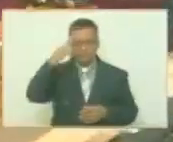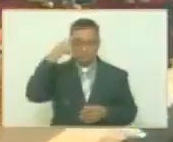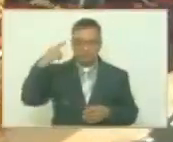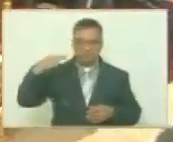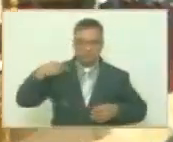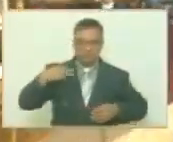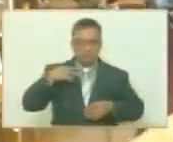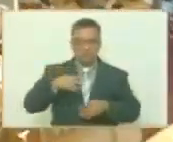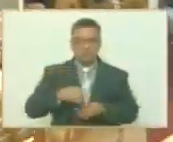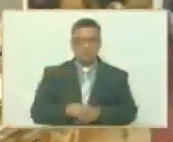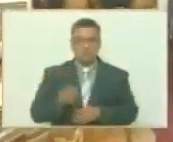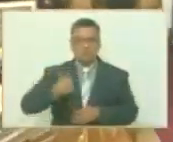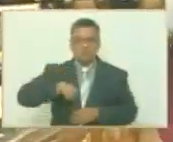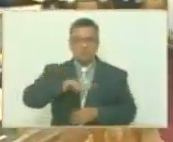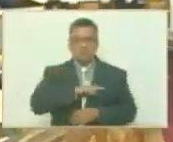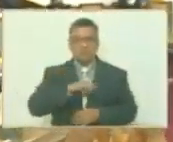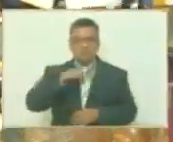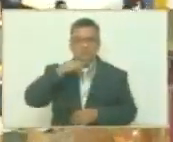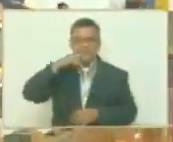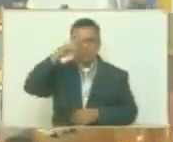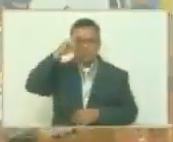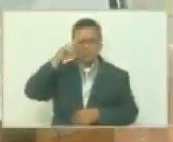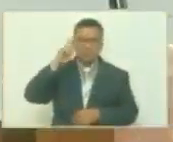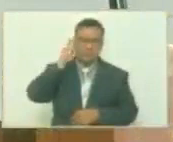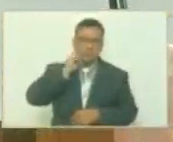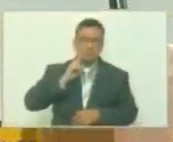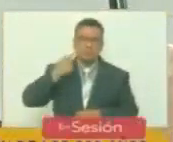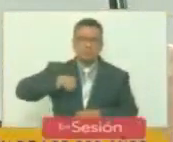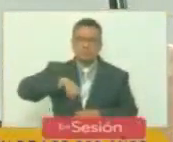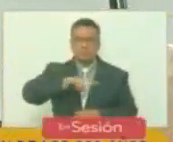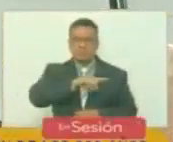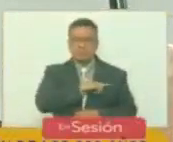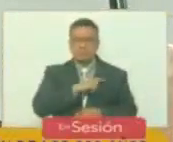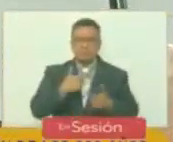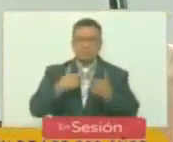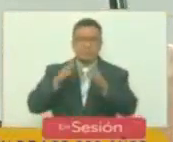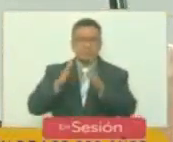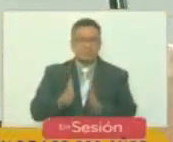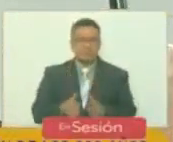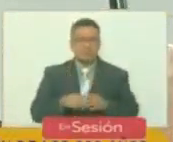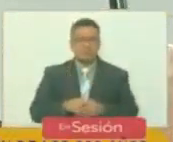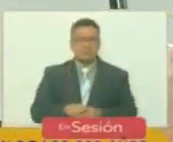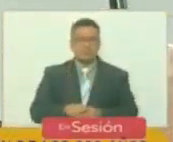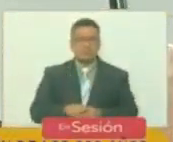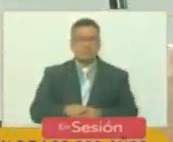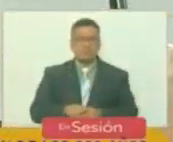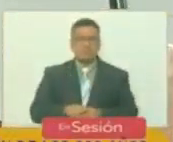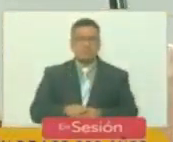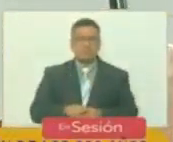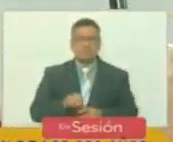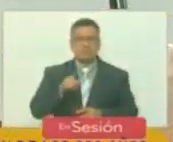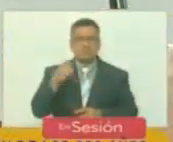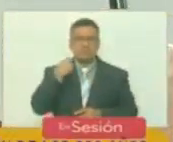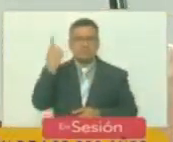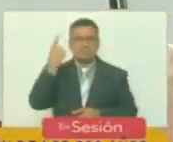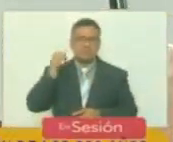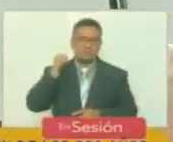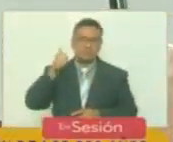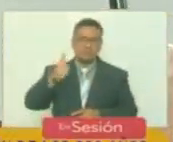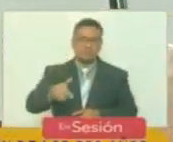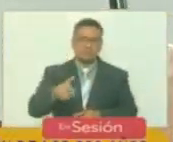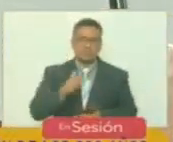a nuestro padre Bolívar a nuestros libertadores a ese héroe inmortal